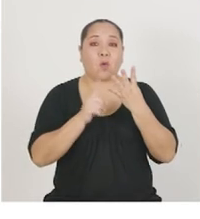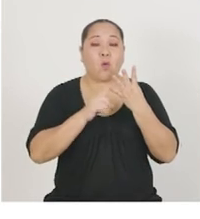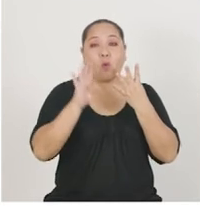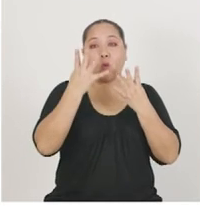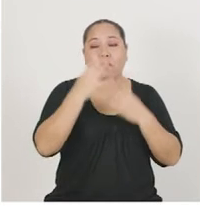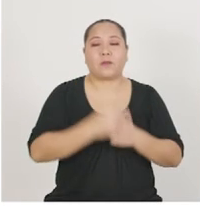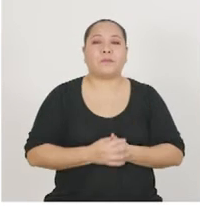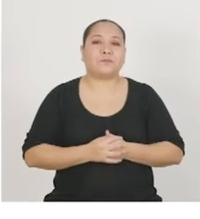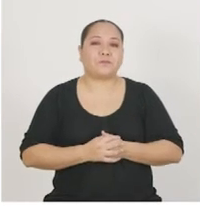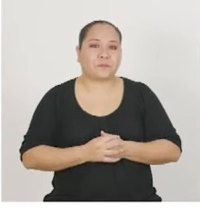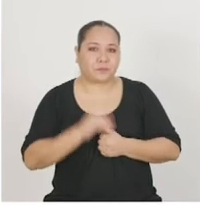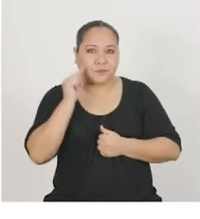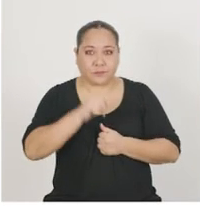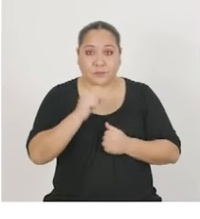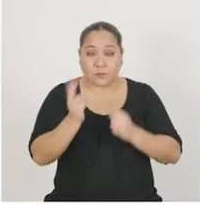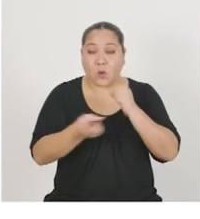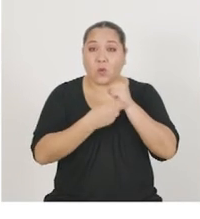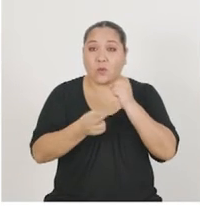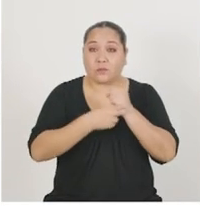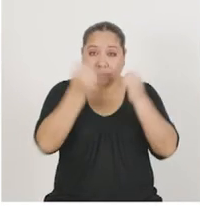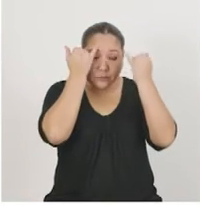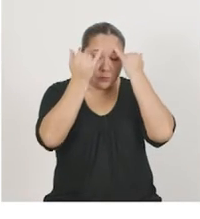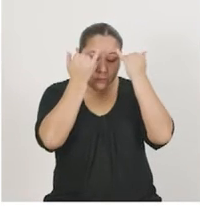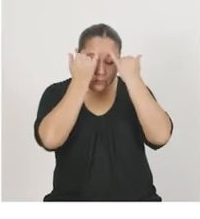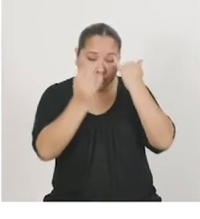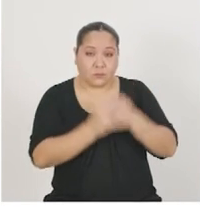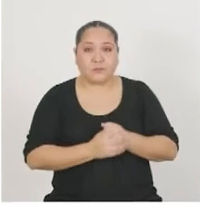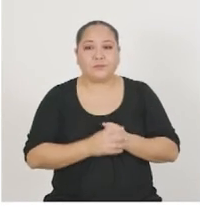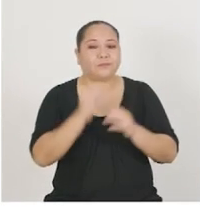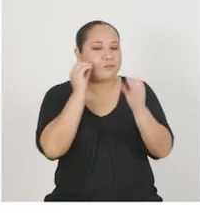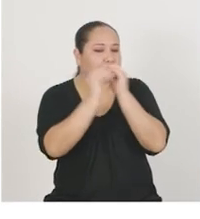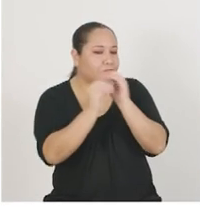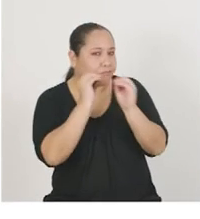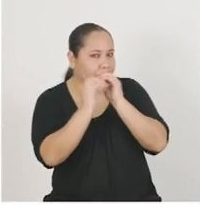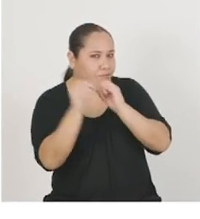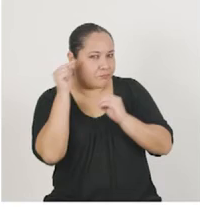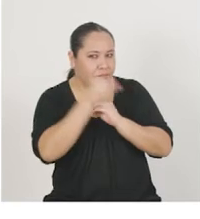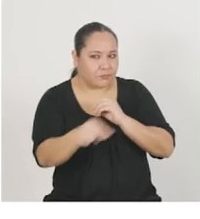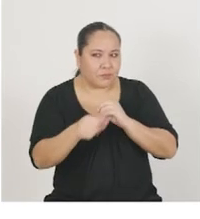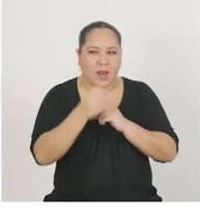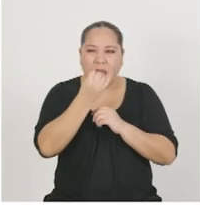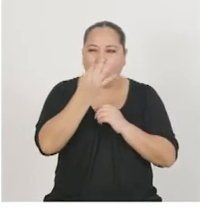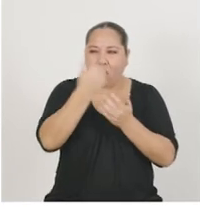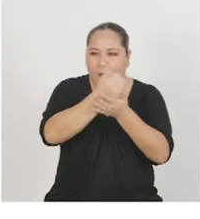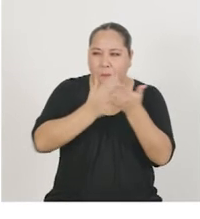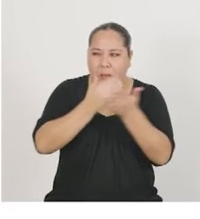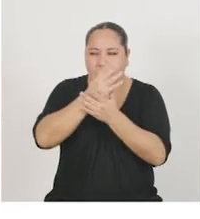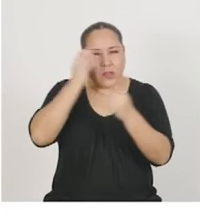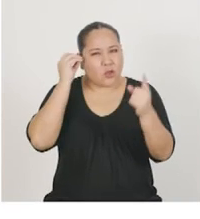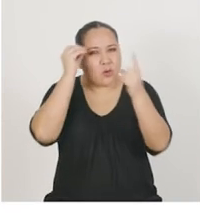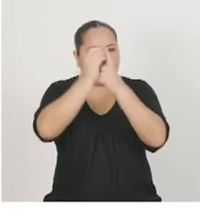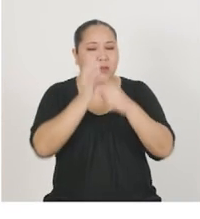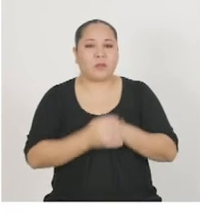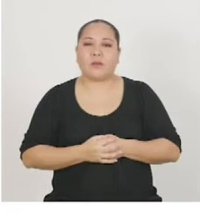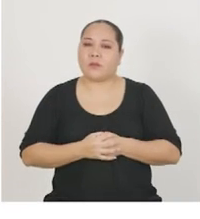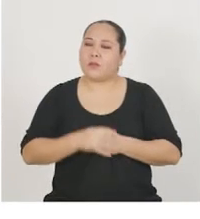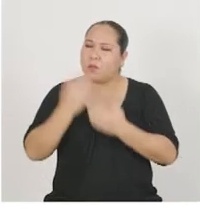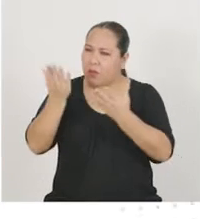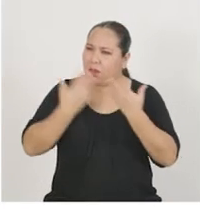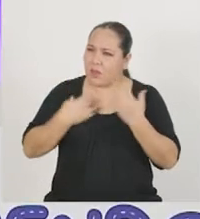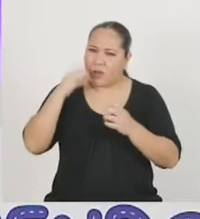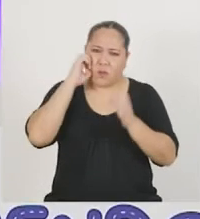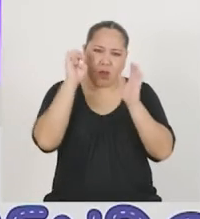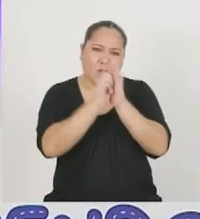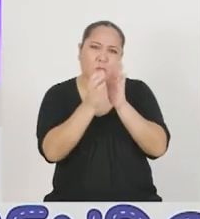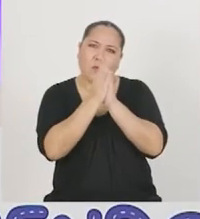Paso 4. Registrar las ideas con potencial para resolver algunos de los aspectos del reto creativo. ¿Nos